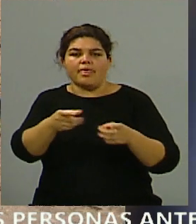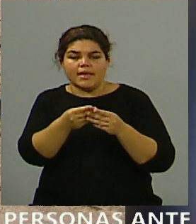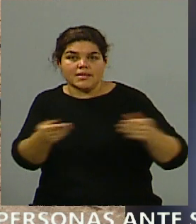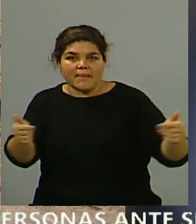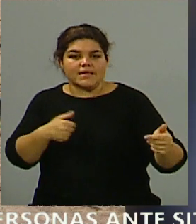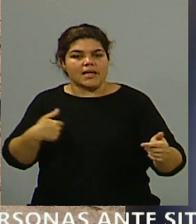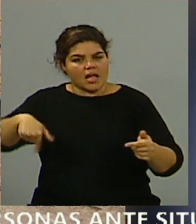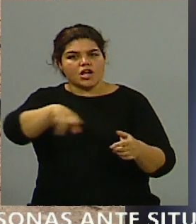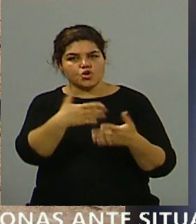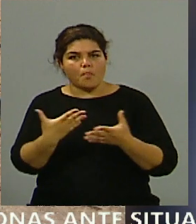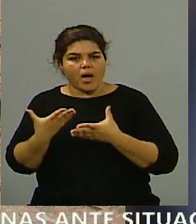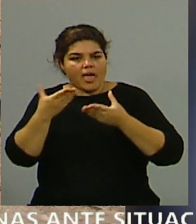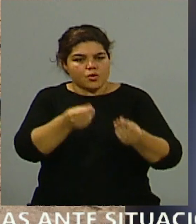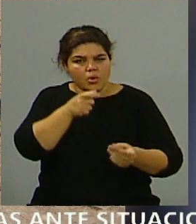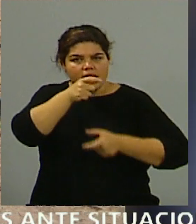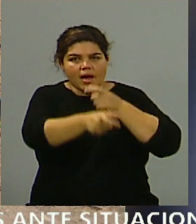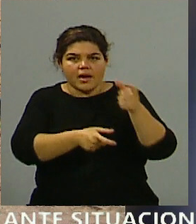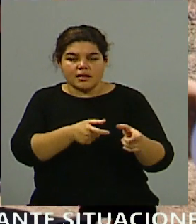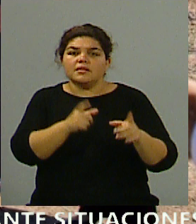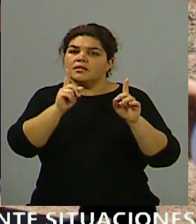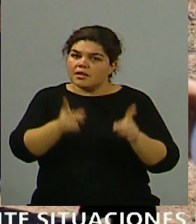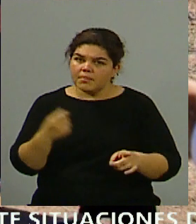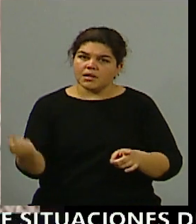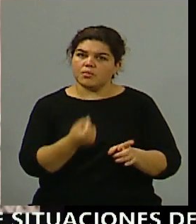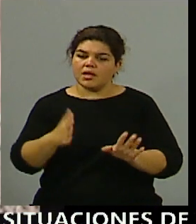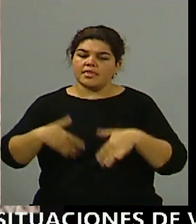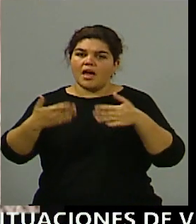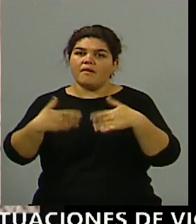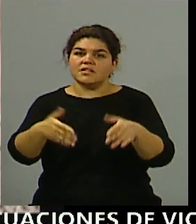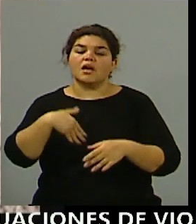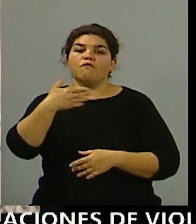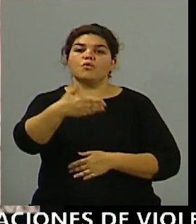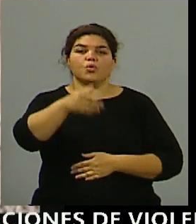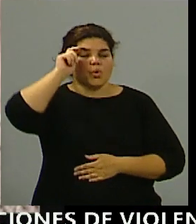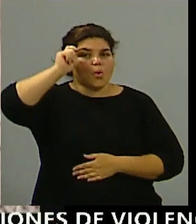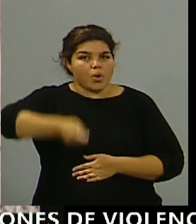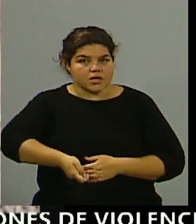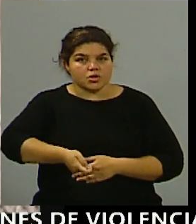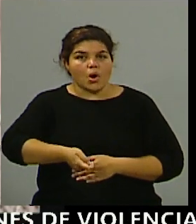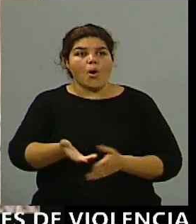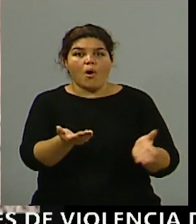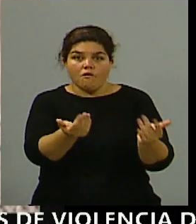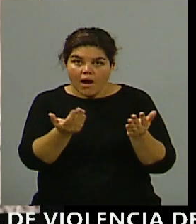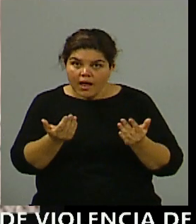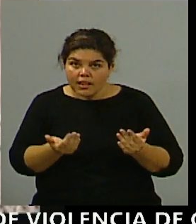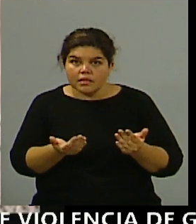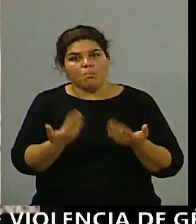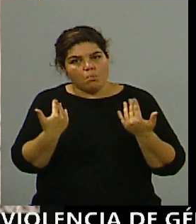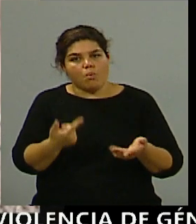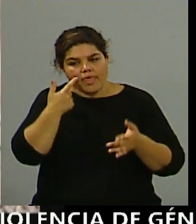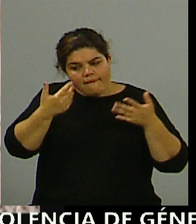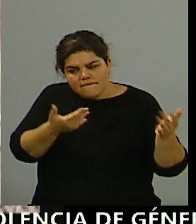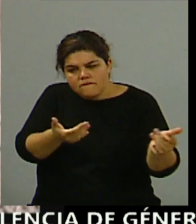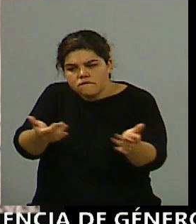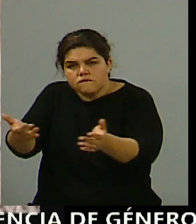avanzar y ser prueba para la justicia para los próximos juicios de lesa humanidad porque recordemos que más allá que hay muchas condenas, aún